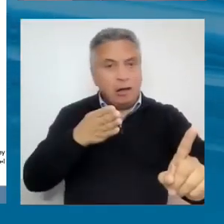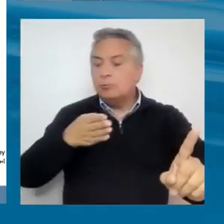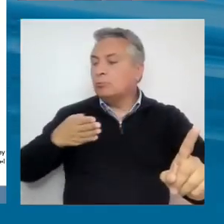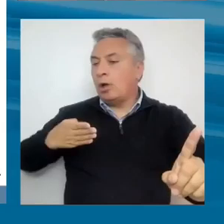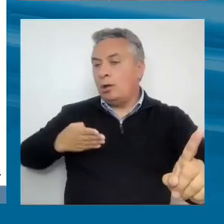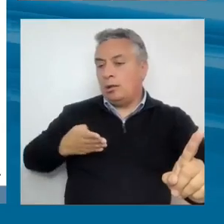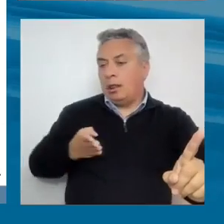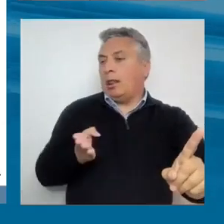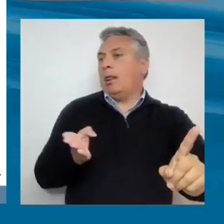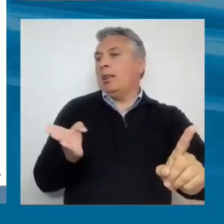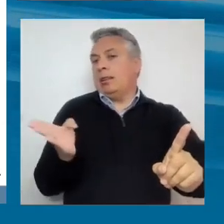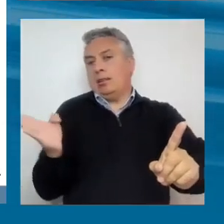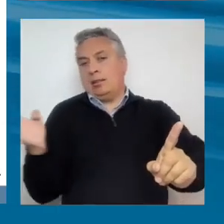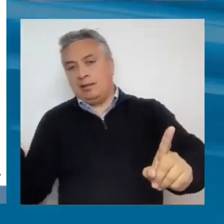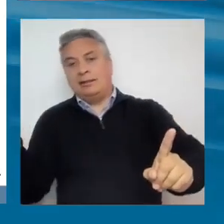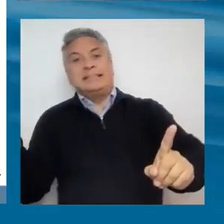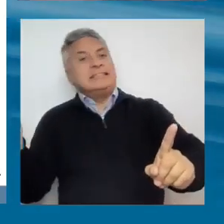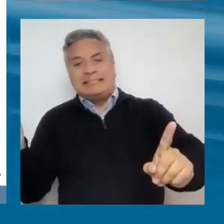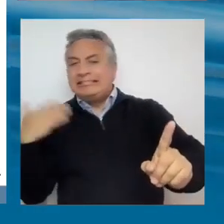en estos signos.